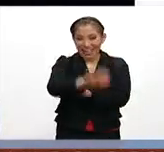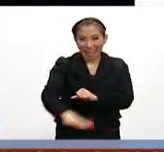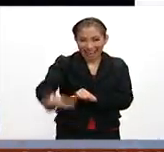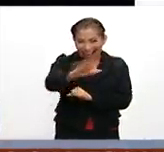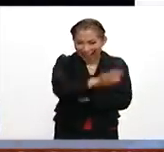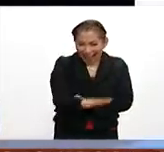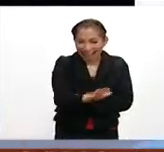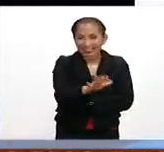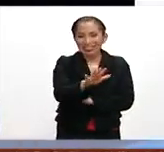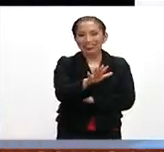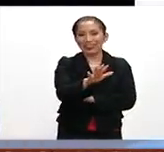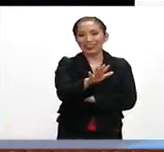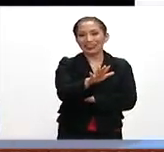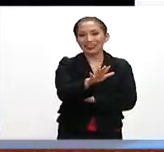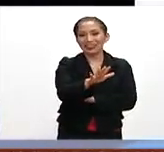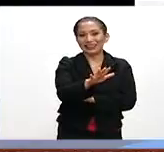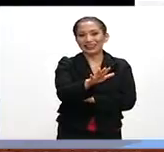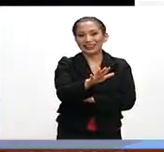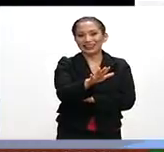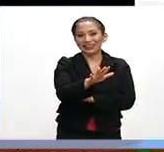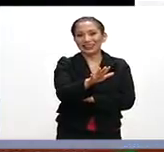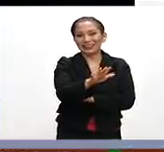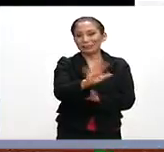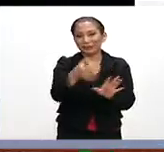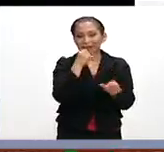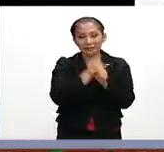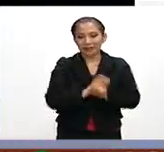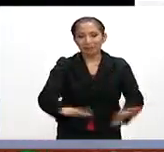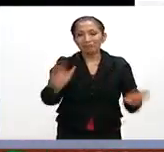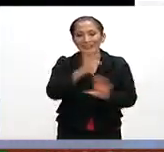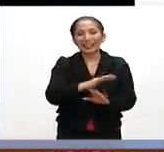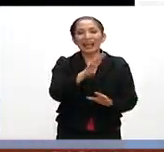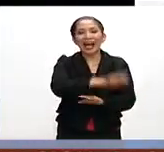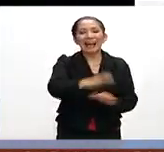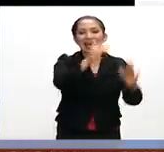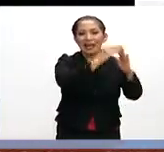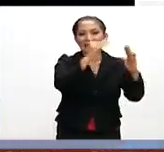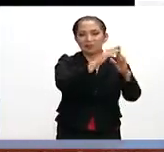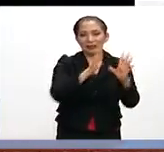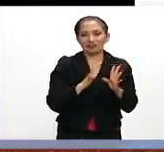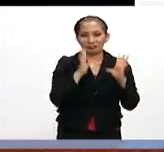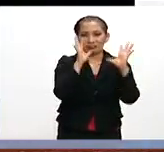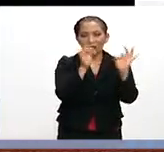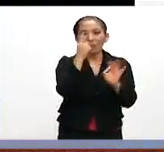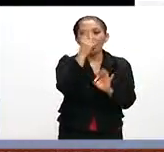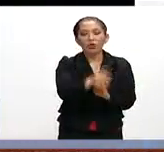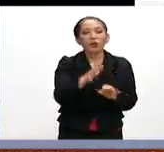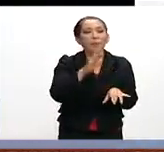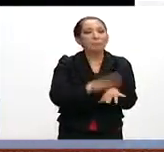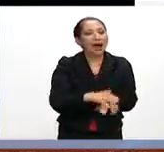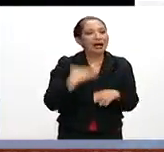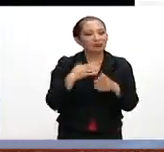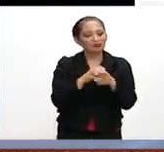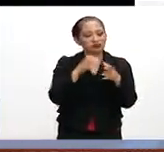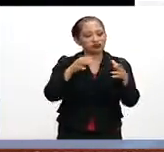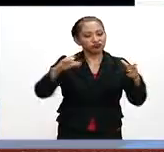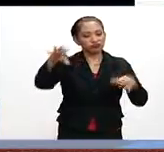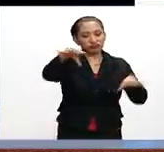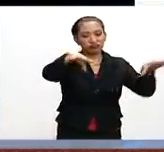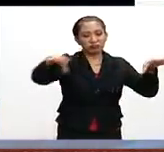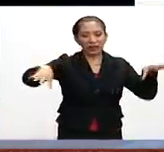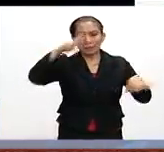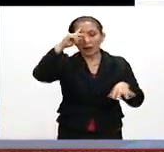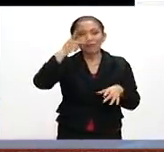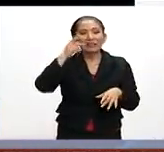vivienda... bueno, más bien, vamos primero a otra información. El sector vivienda se está consolidando como uno de los de mayor crecimiento en el país.